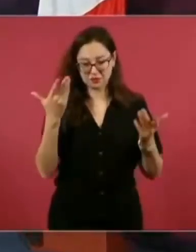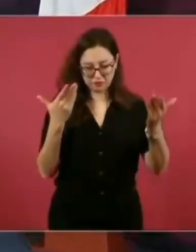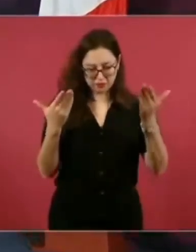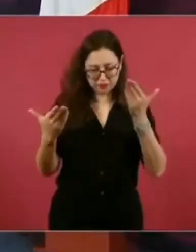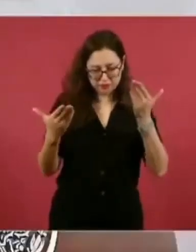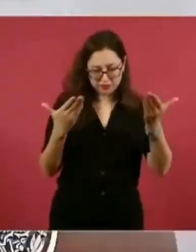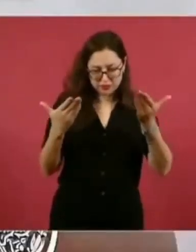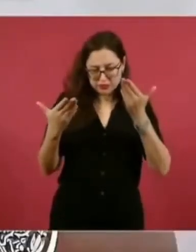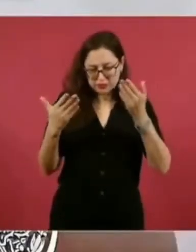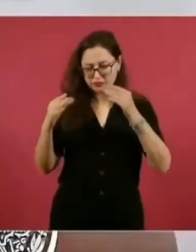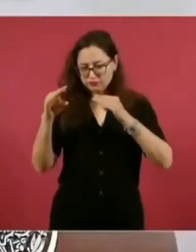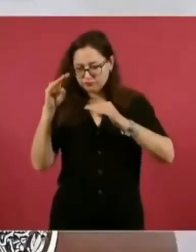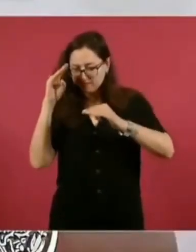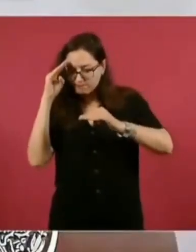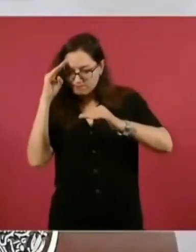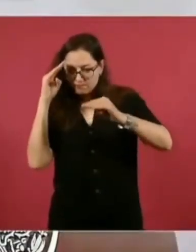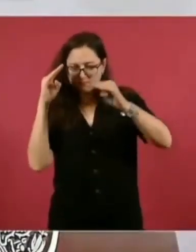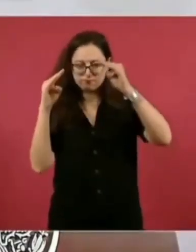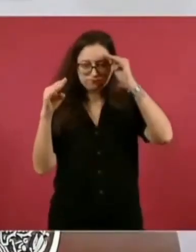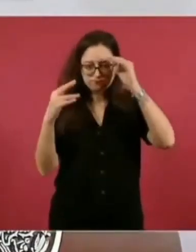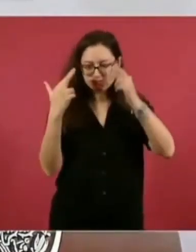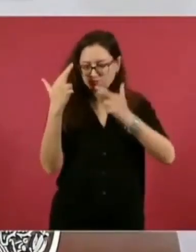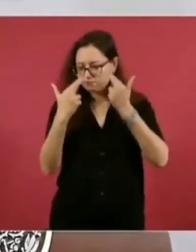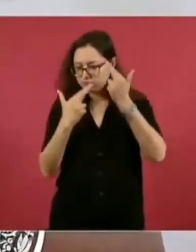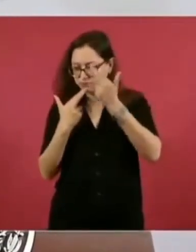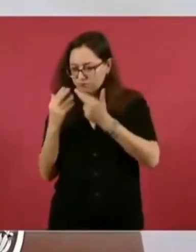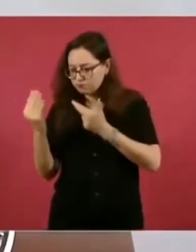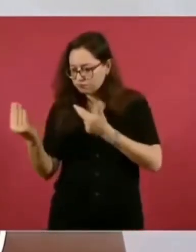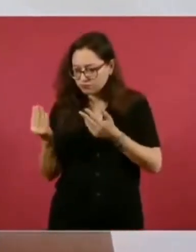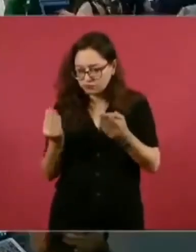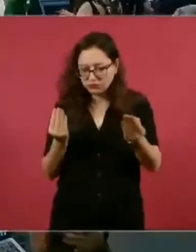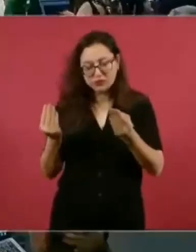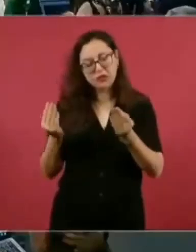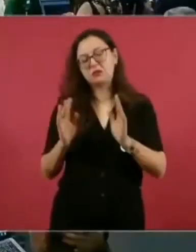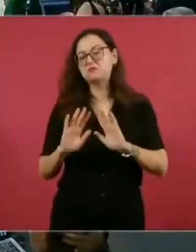analizar las cosas como son.